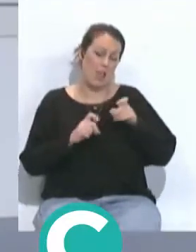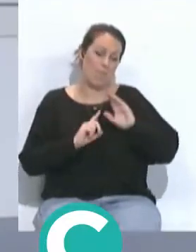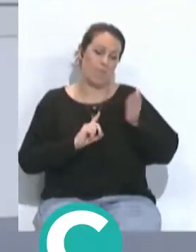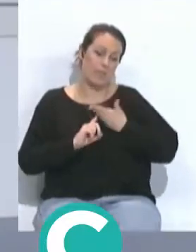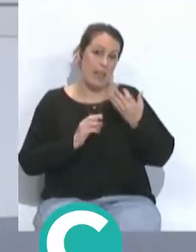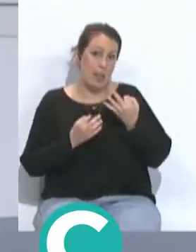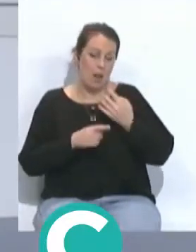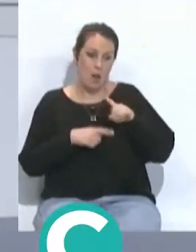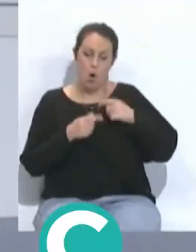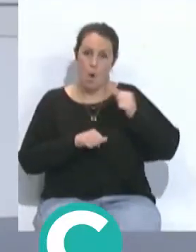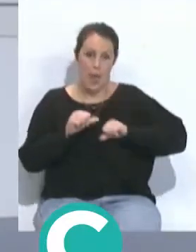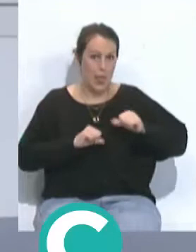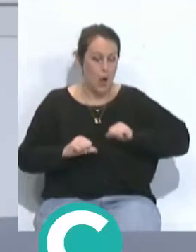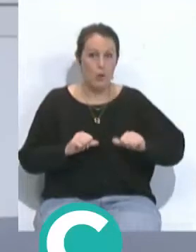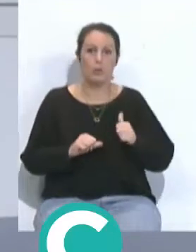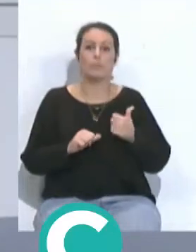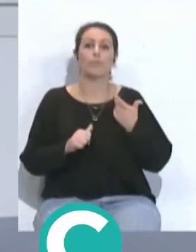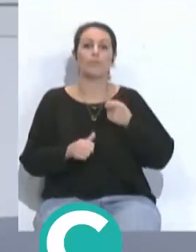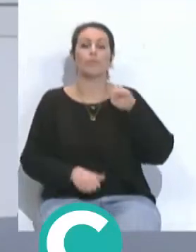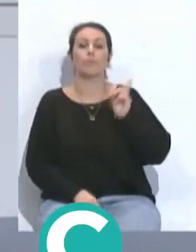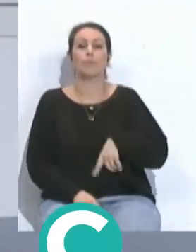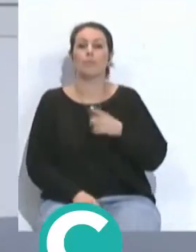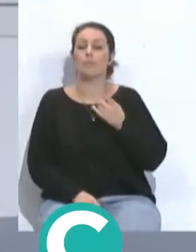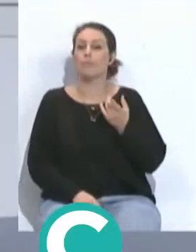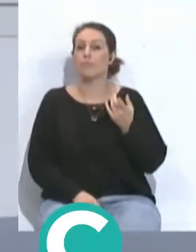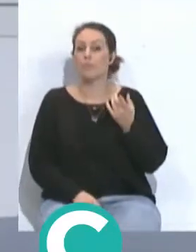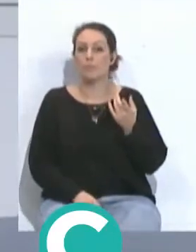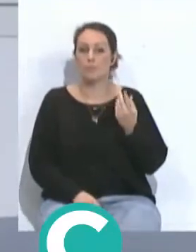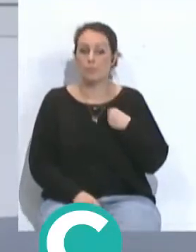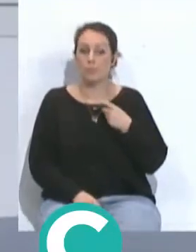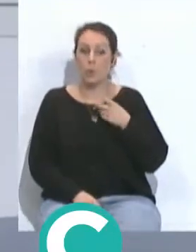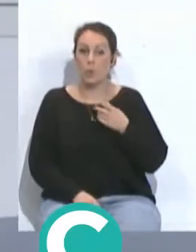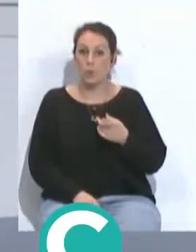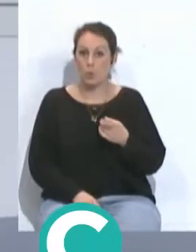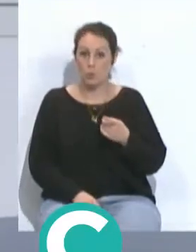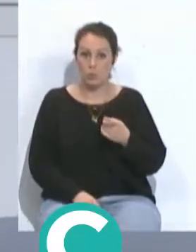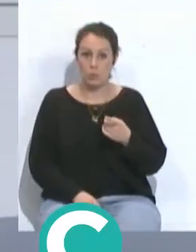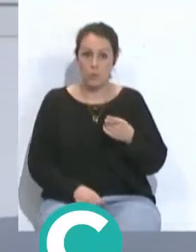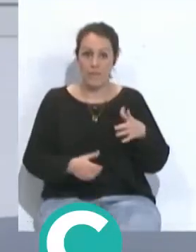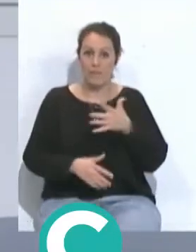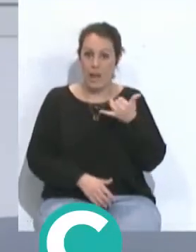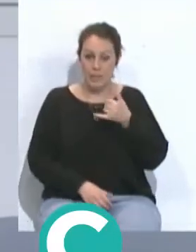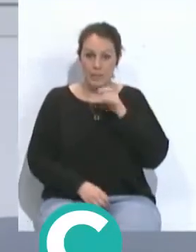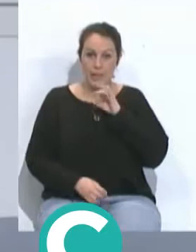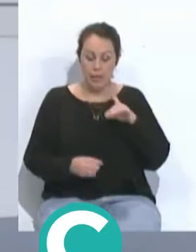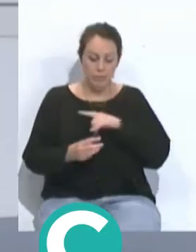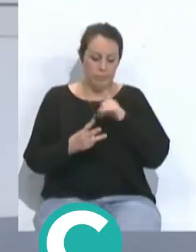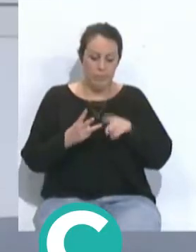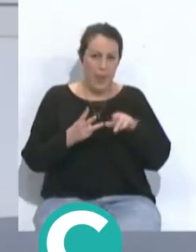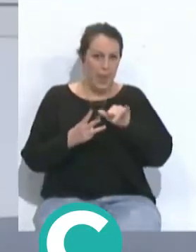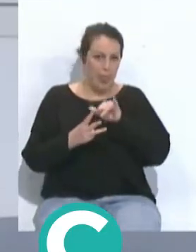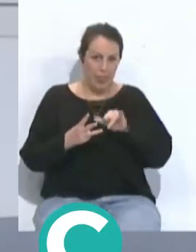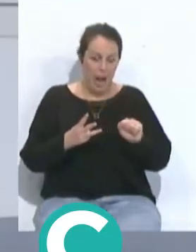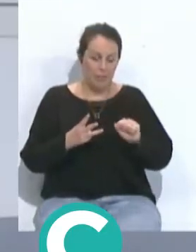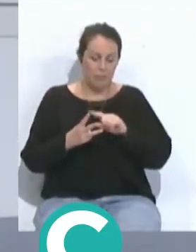y tuvo que ser operado. Pero también están en esas bajas Isa Carcelén